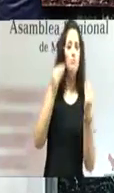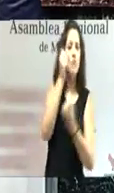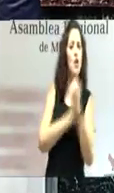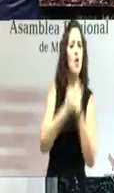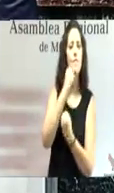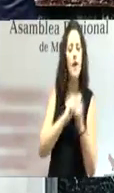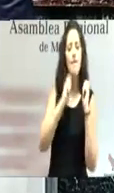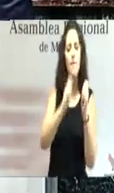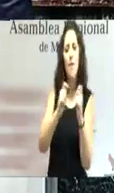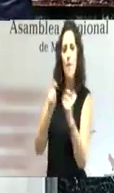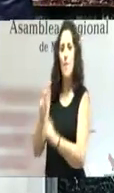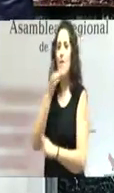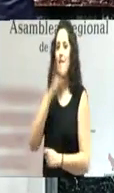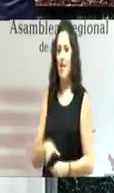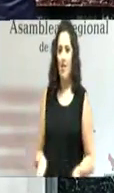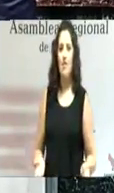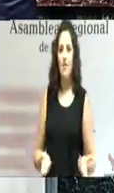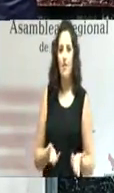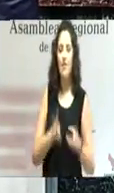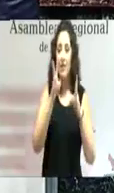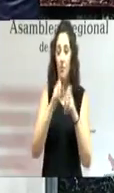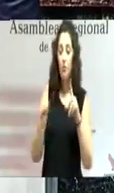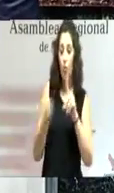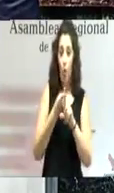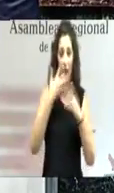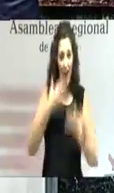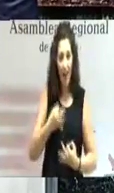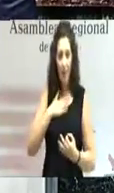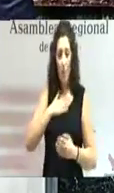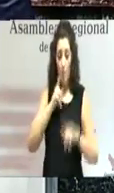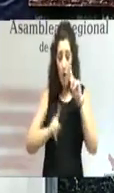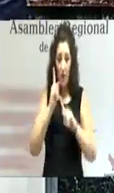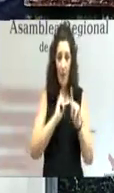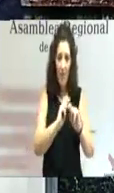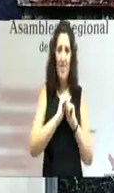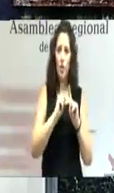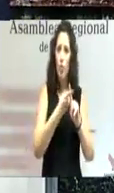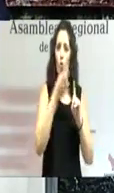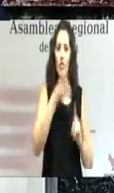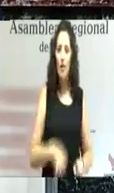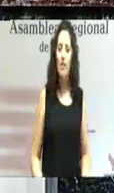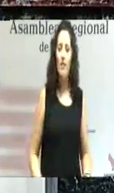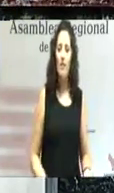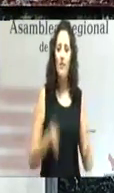podía aportar soluciones reales a sus problemas reales, a sus problemas y a sus preocupaciones diarias.